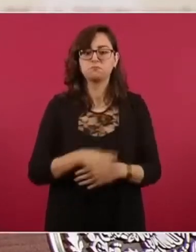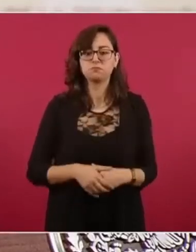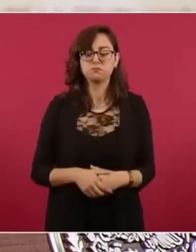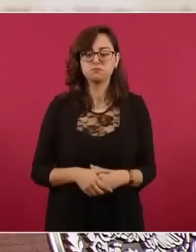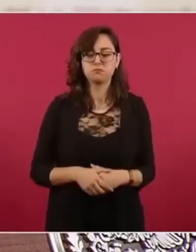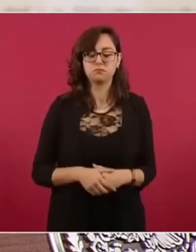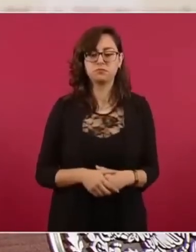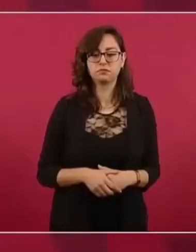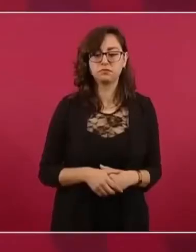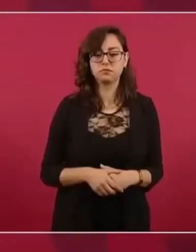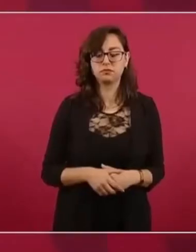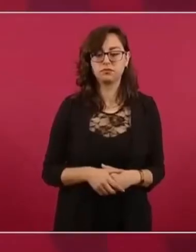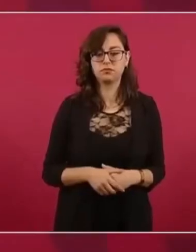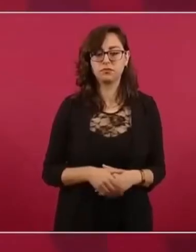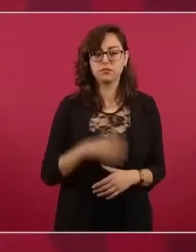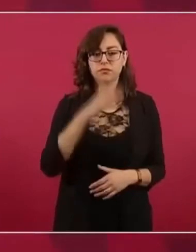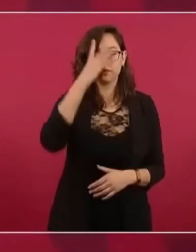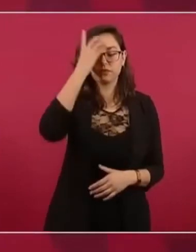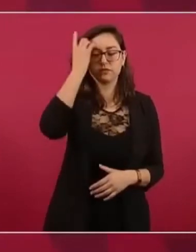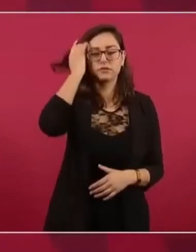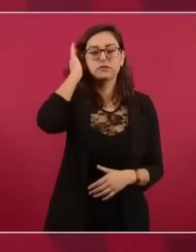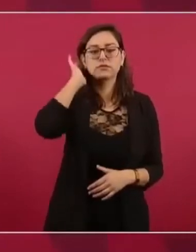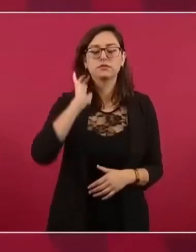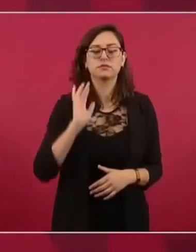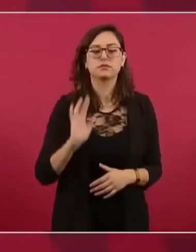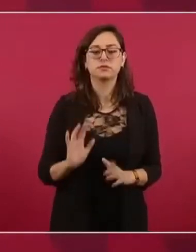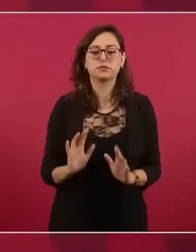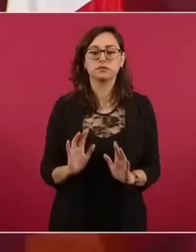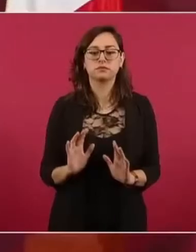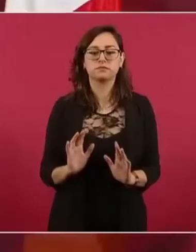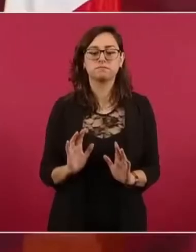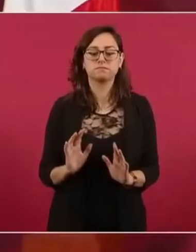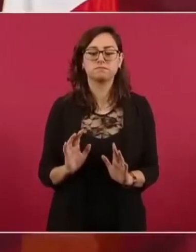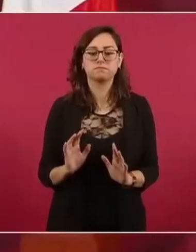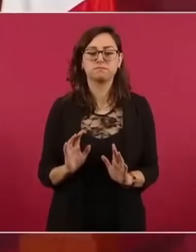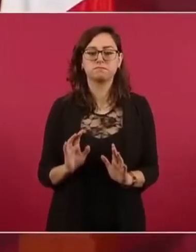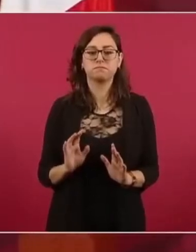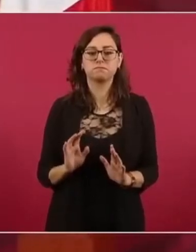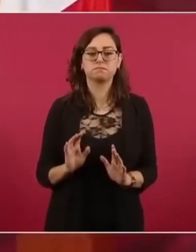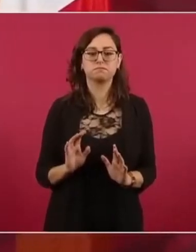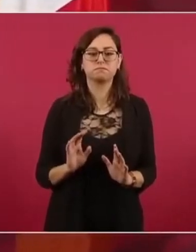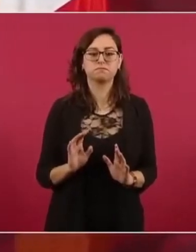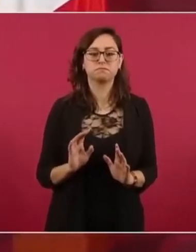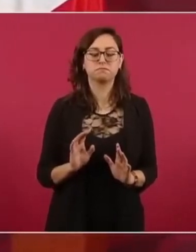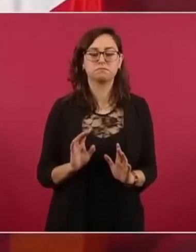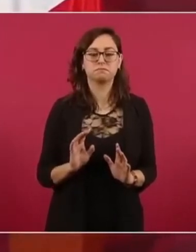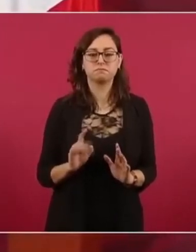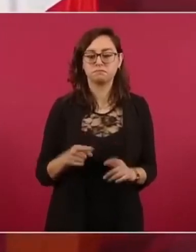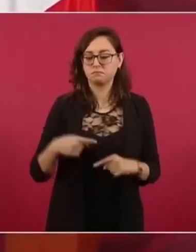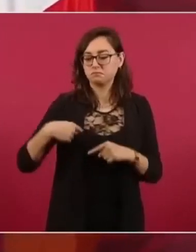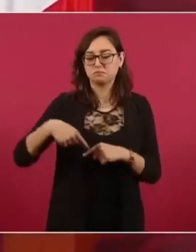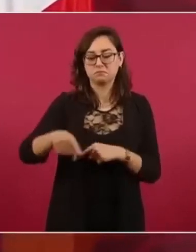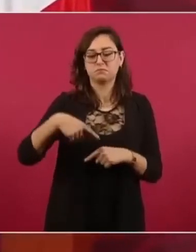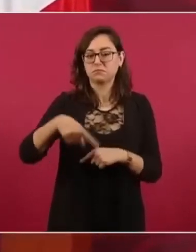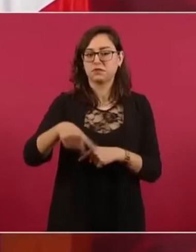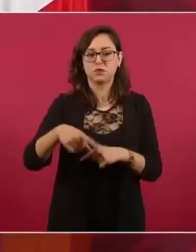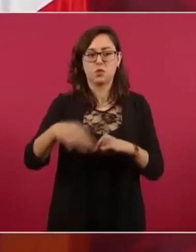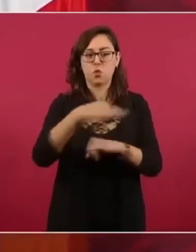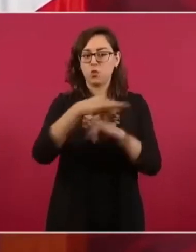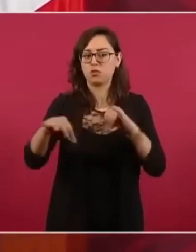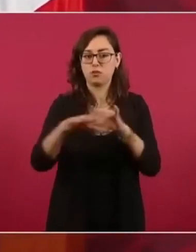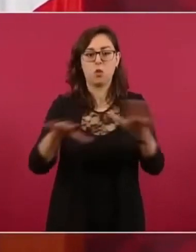O sea, que ya sería este, si así lo decidimos, el último cambio.